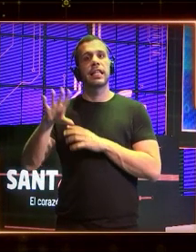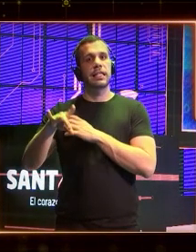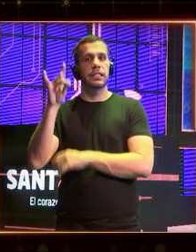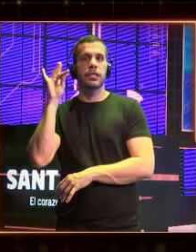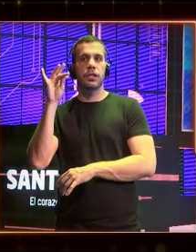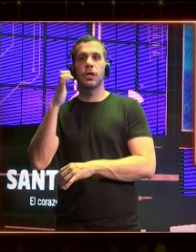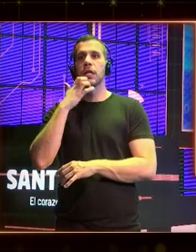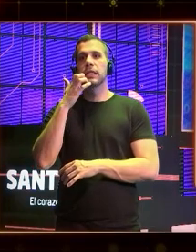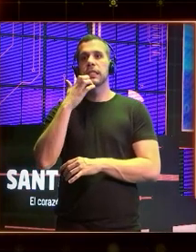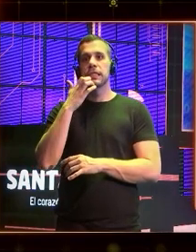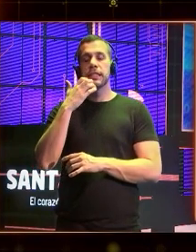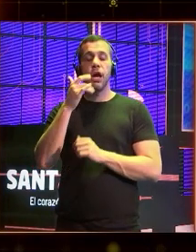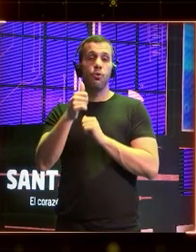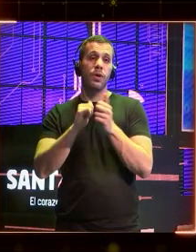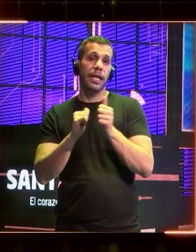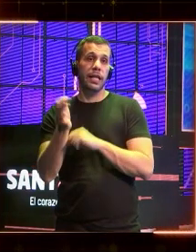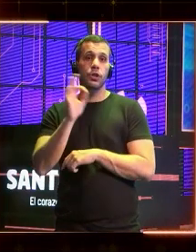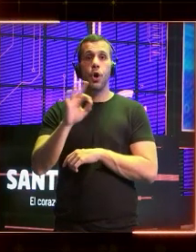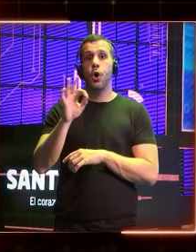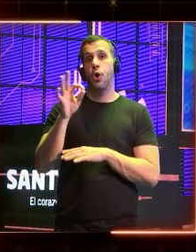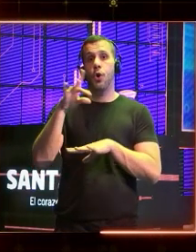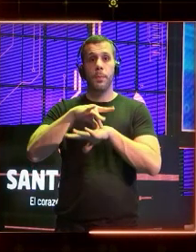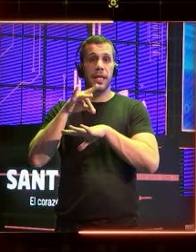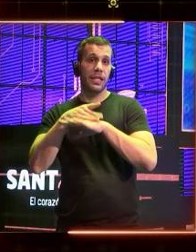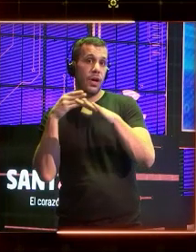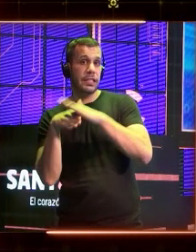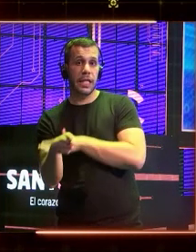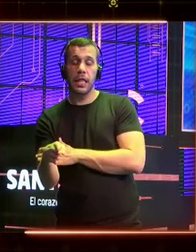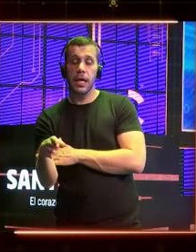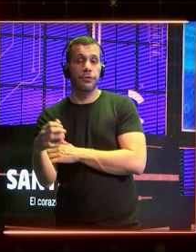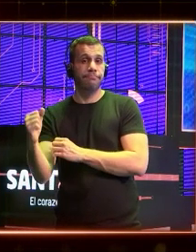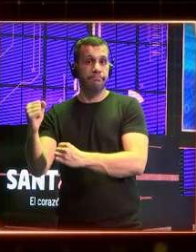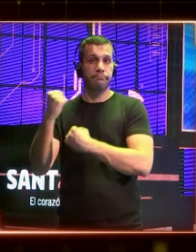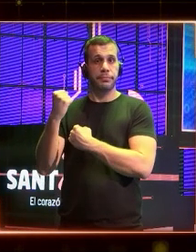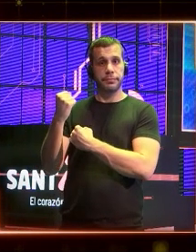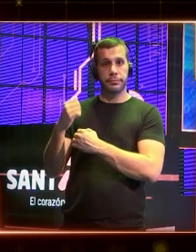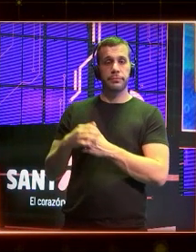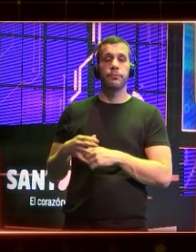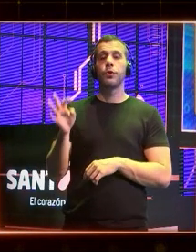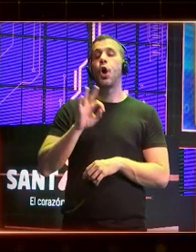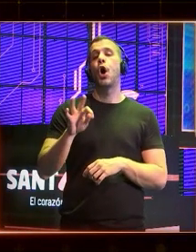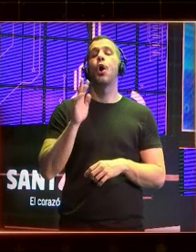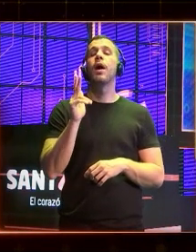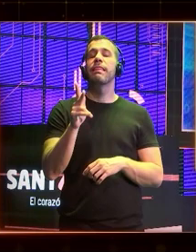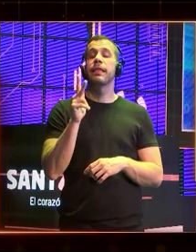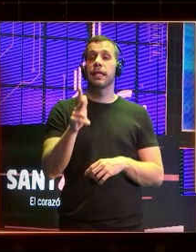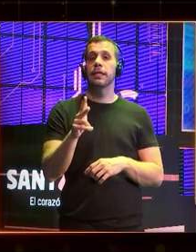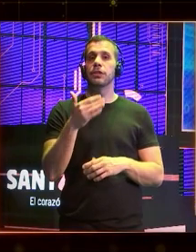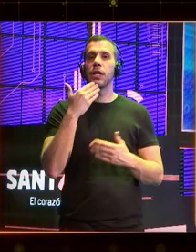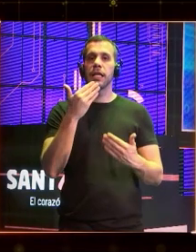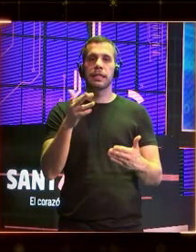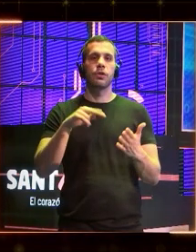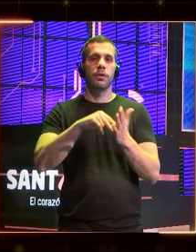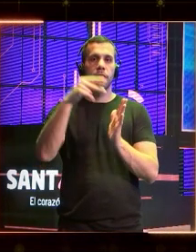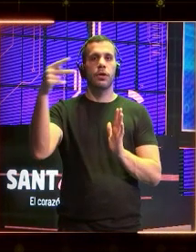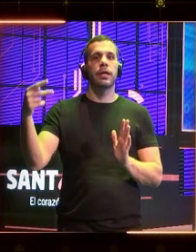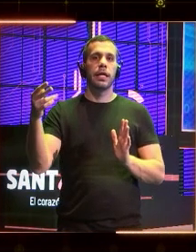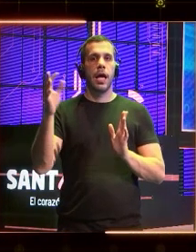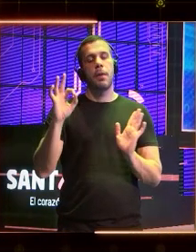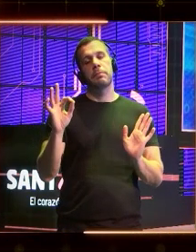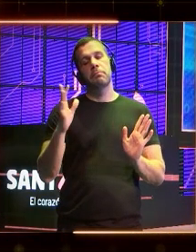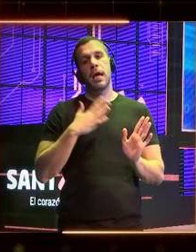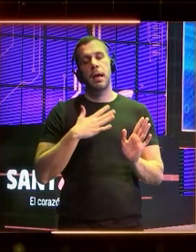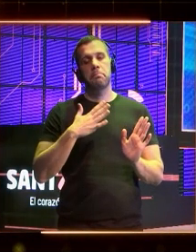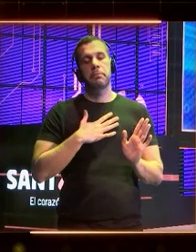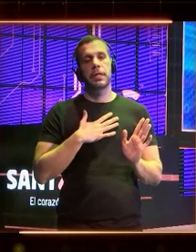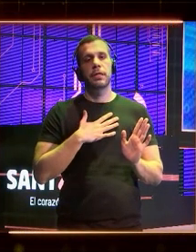a un tratamiento médico. Porque eso puede ocurrir. O el derecho a través de las neurotecnologías a mi privacidad mental,